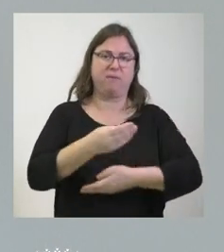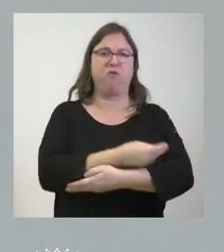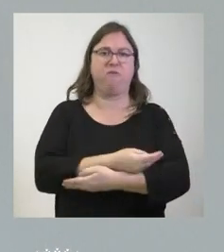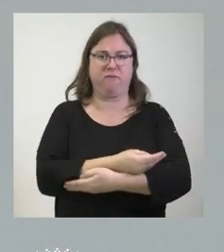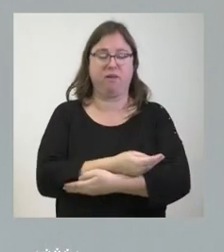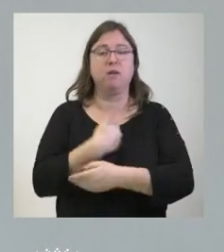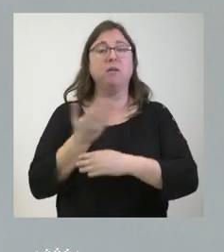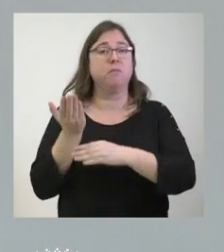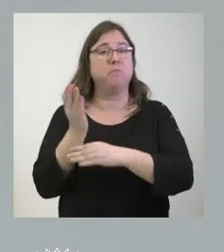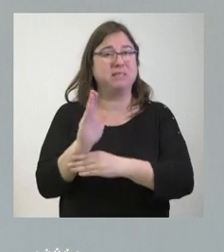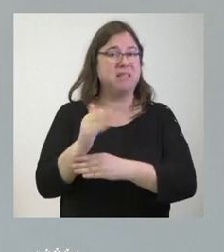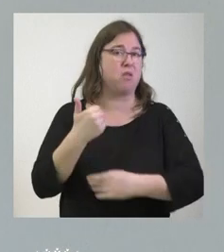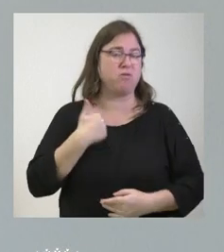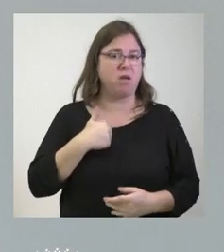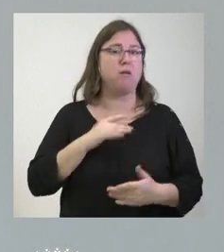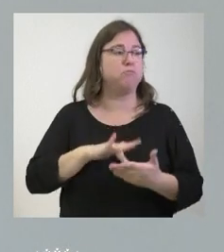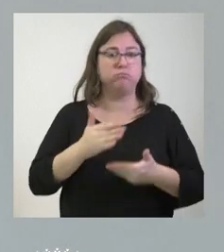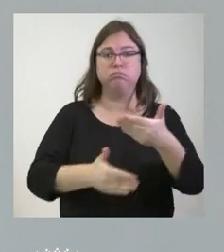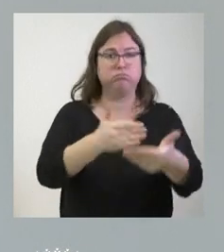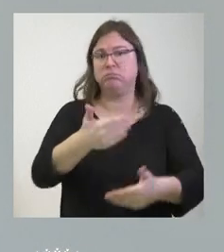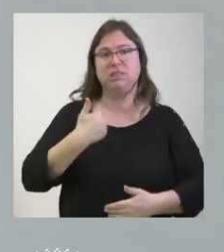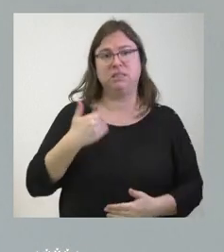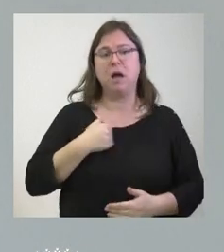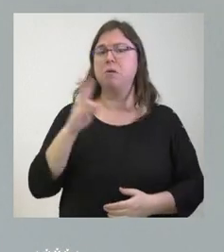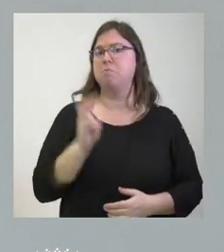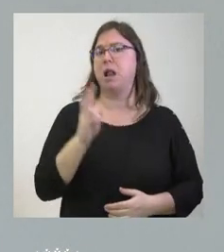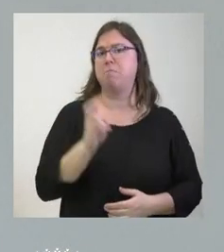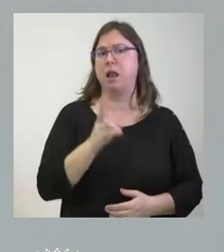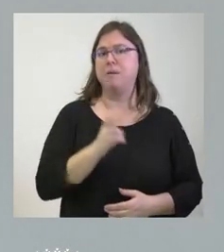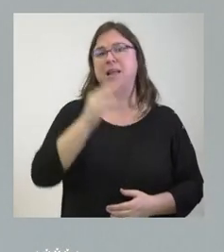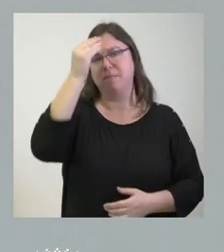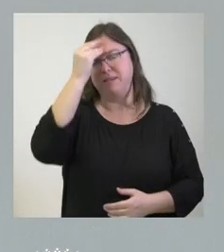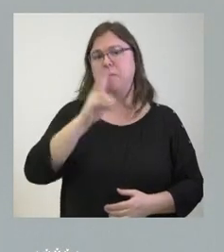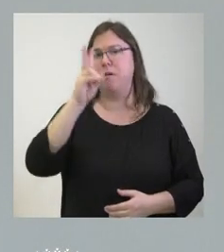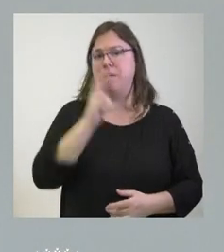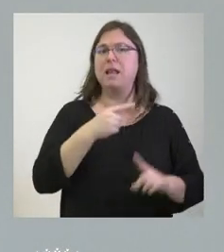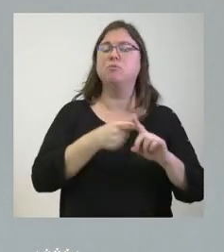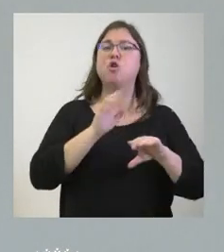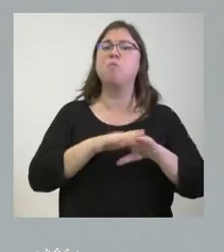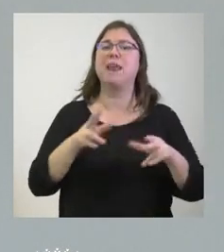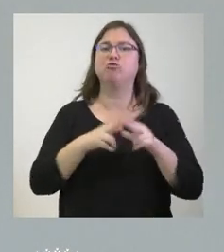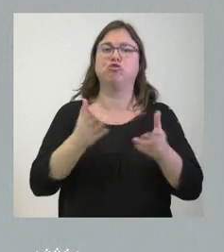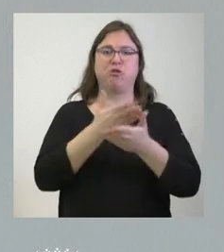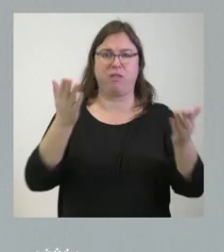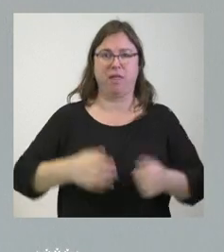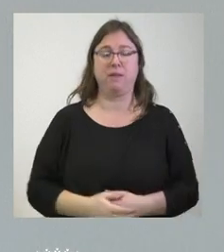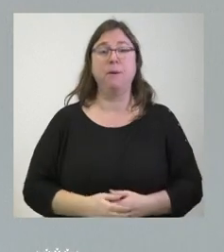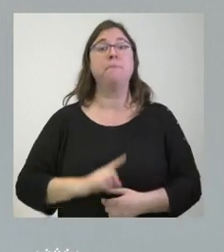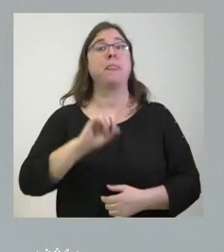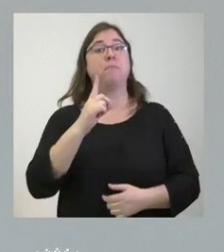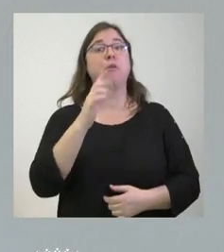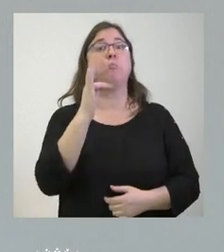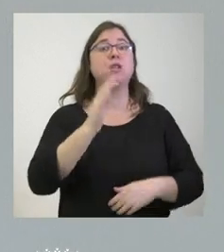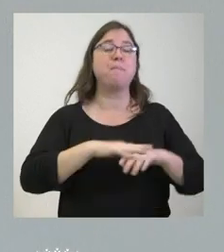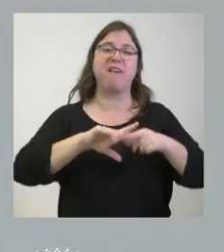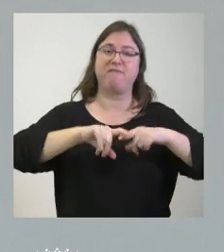se ha presentado y que ya está en práctica y que está siendo útil y creemos que está siendo bien valorado por el conjunto de la sociedad bien valorado primero por